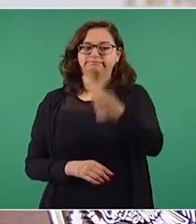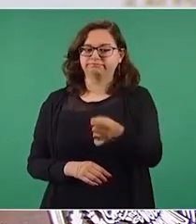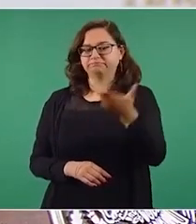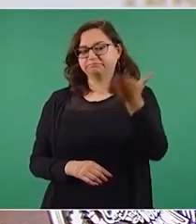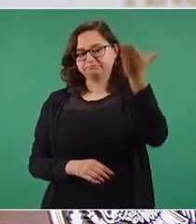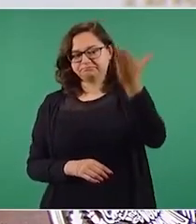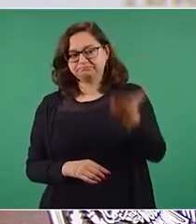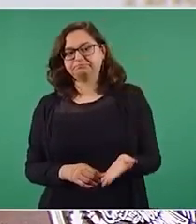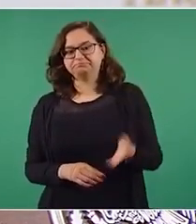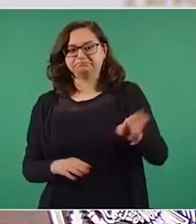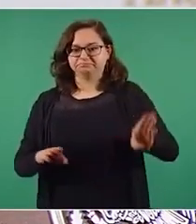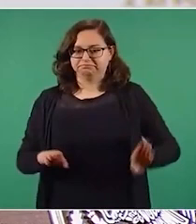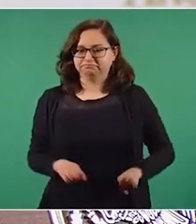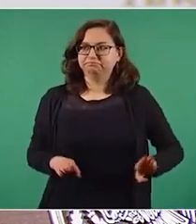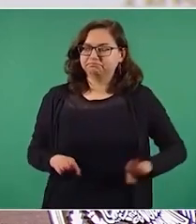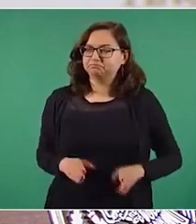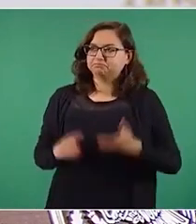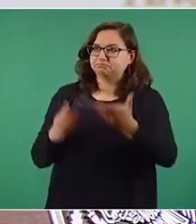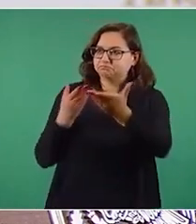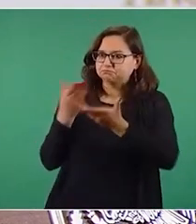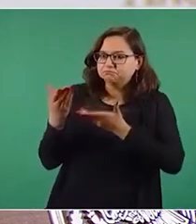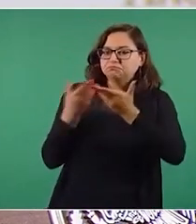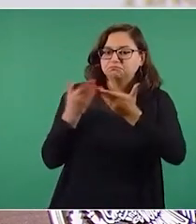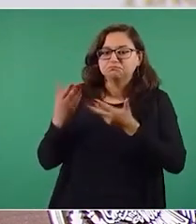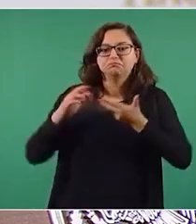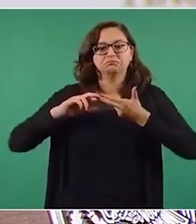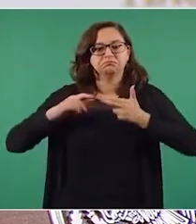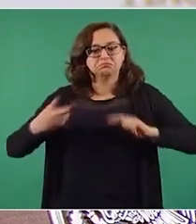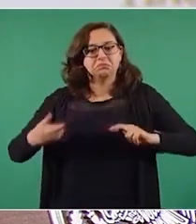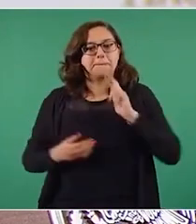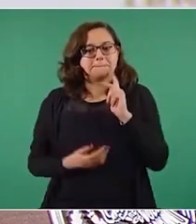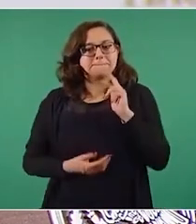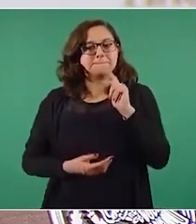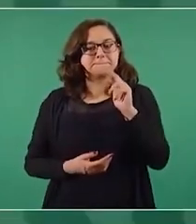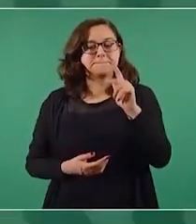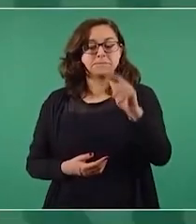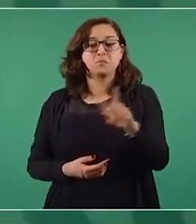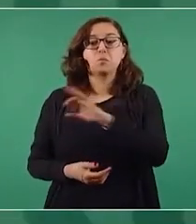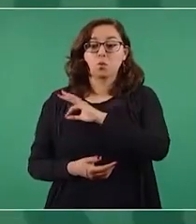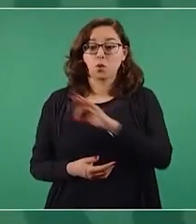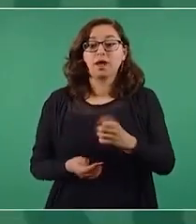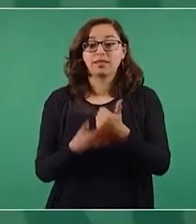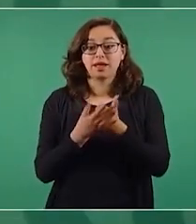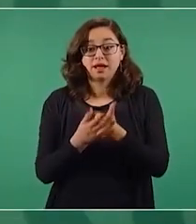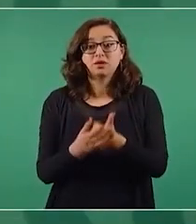consideramos que va a ayudar mucho Firino Ordaz con este propósito